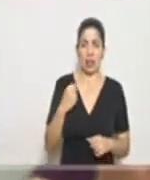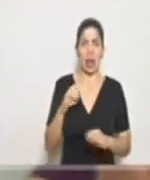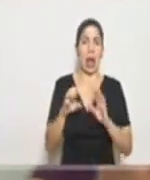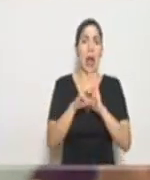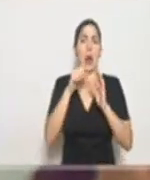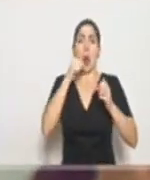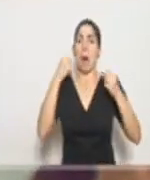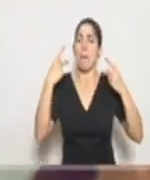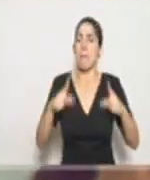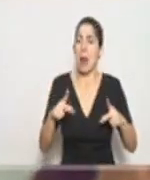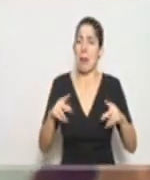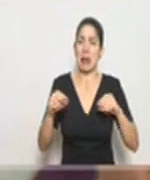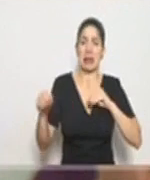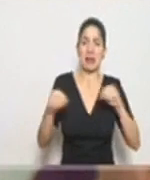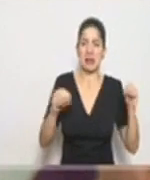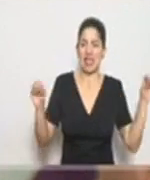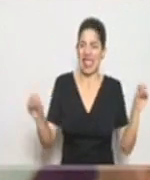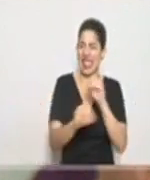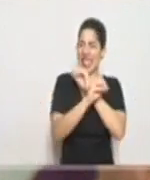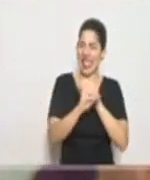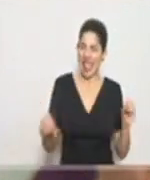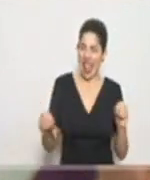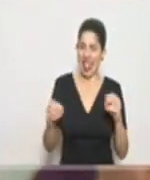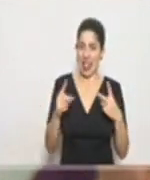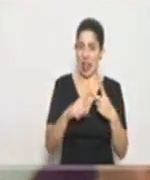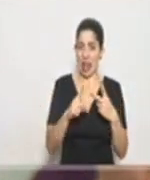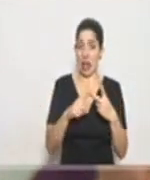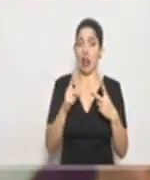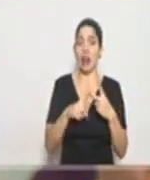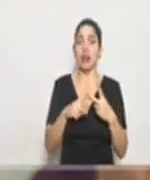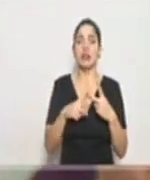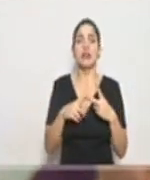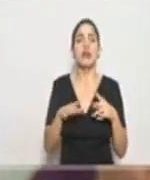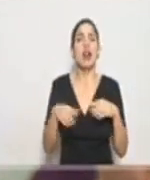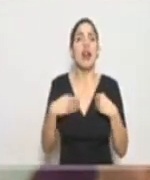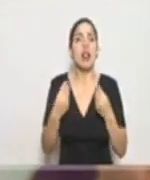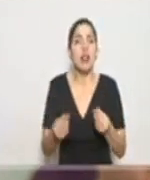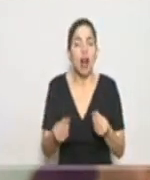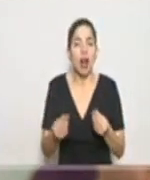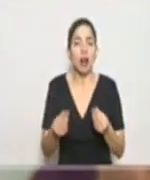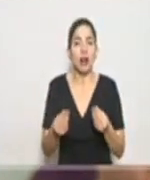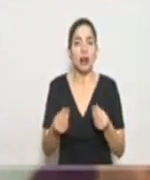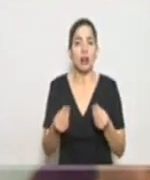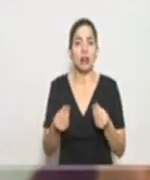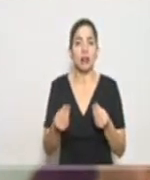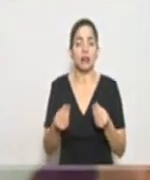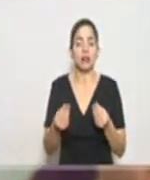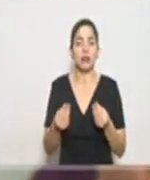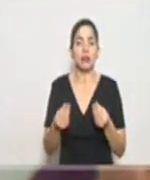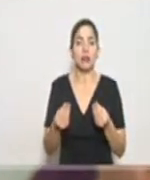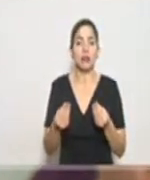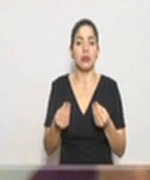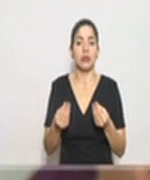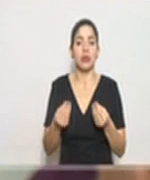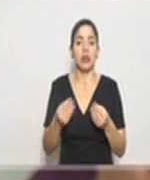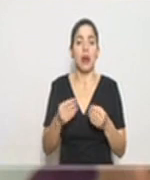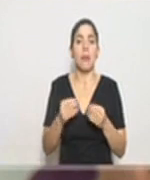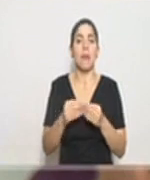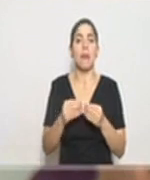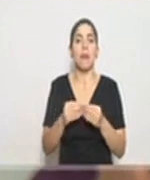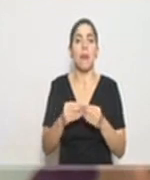permitir que nadie se mueva y eso lo que va a hacer es retrasar el pico